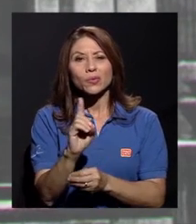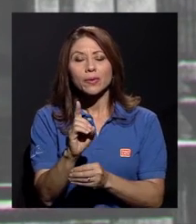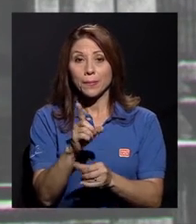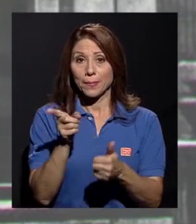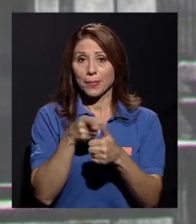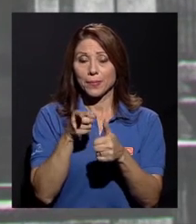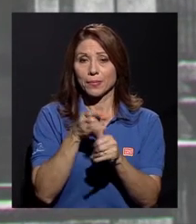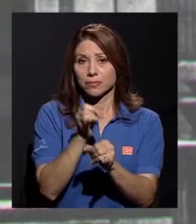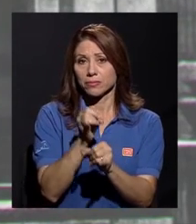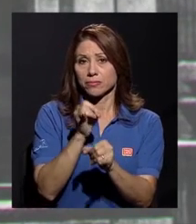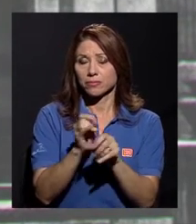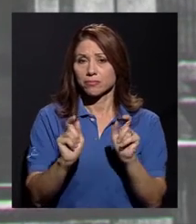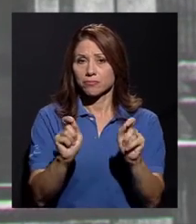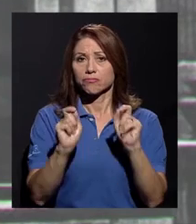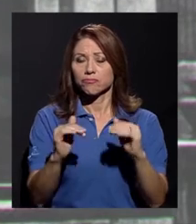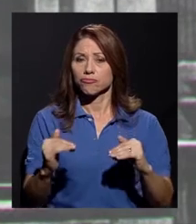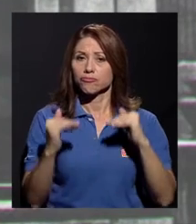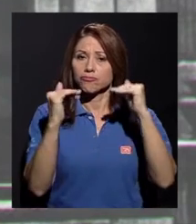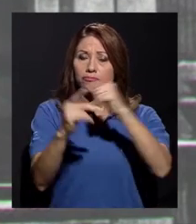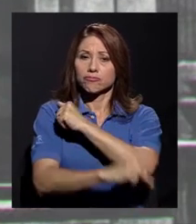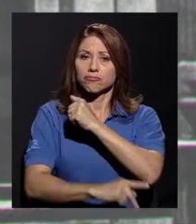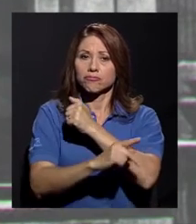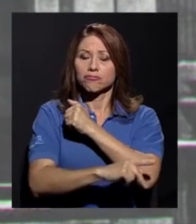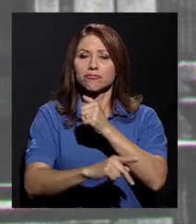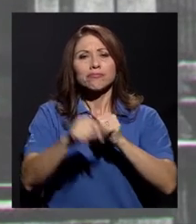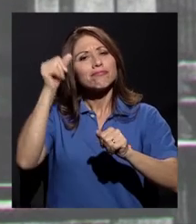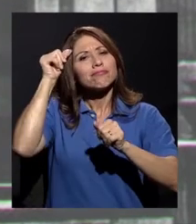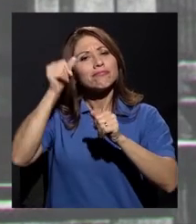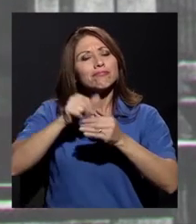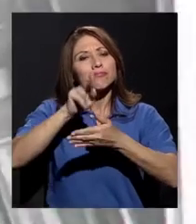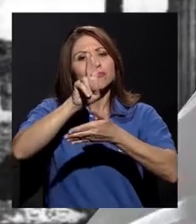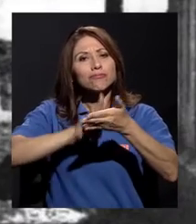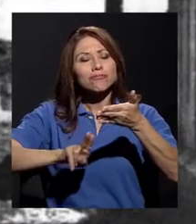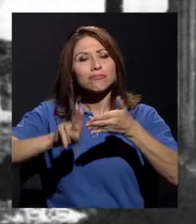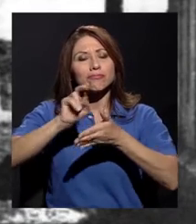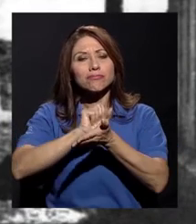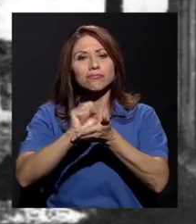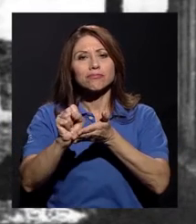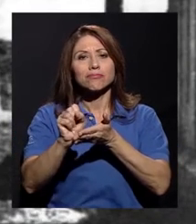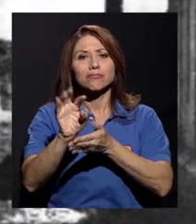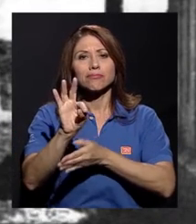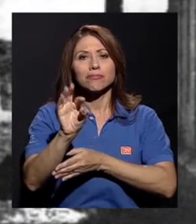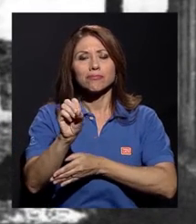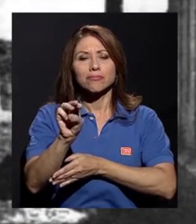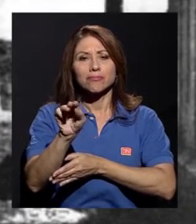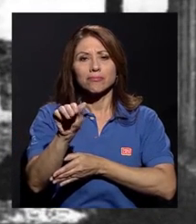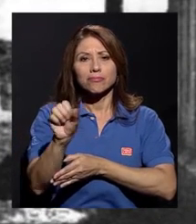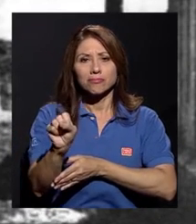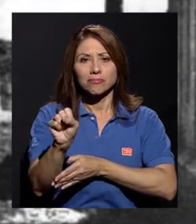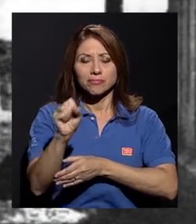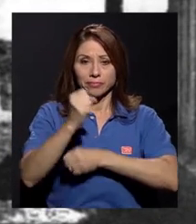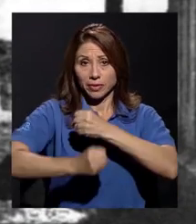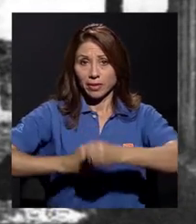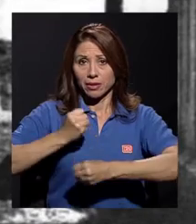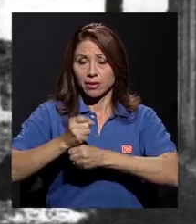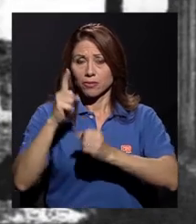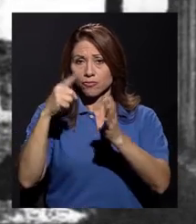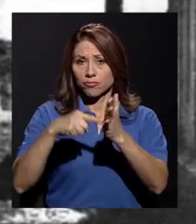superior del país, la recordada Universidad de Santo Tomás. Fue precisamente en el año de